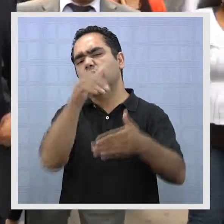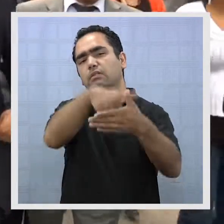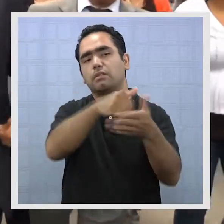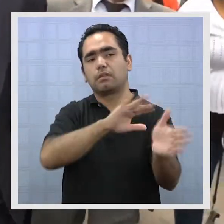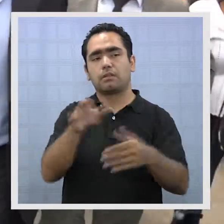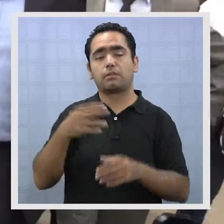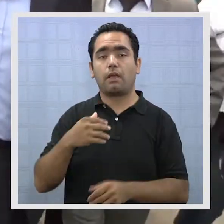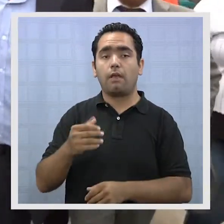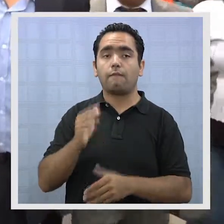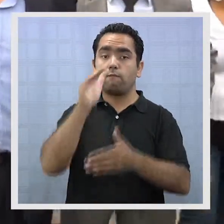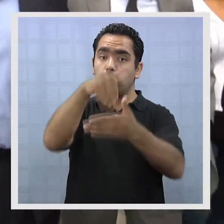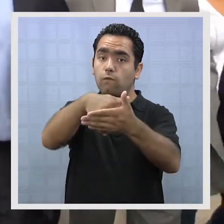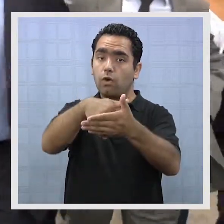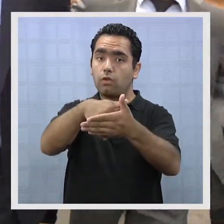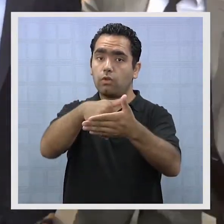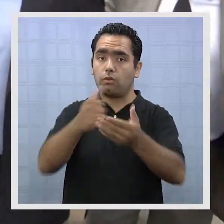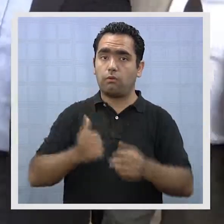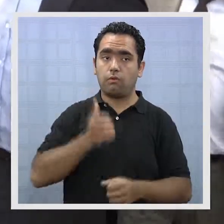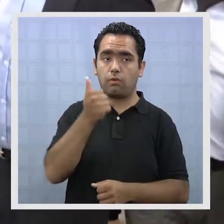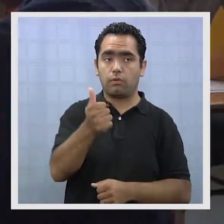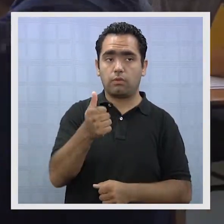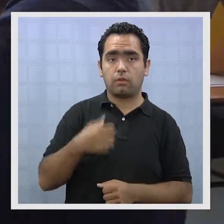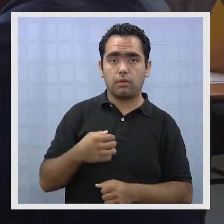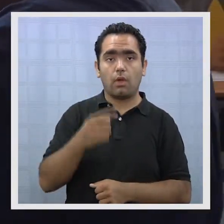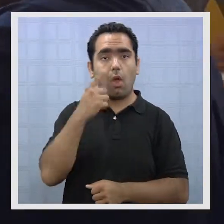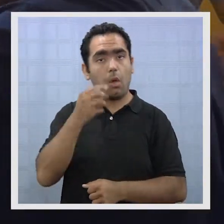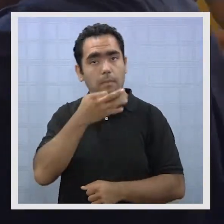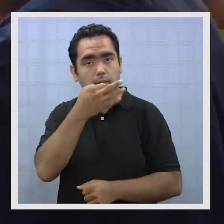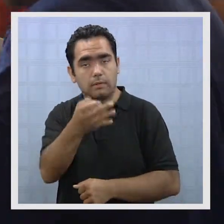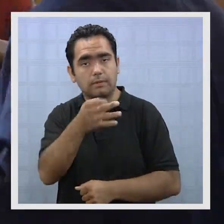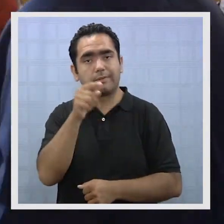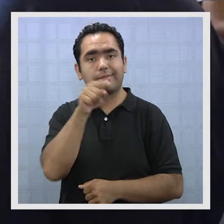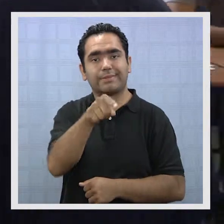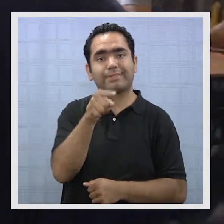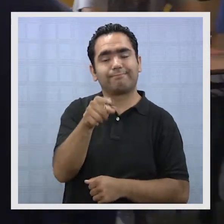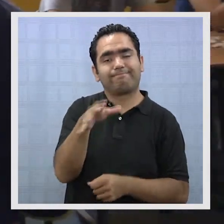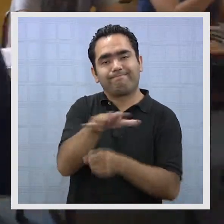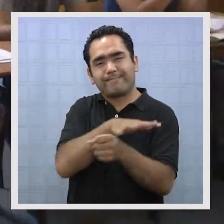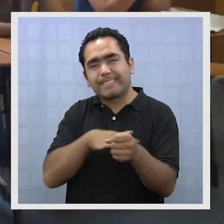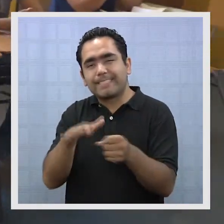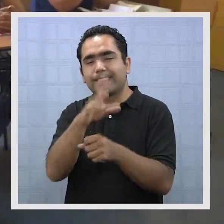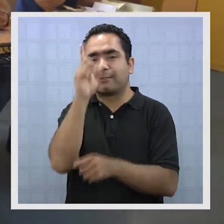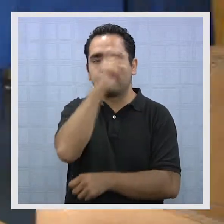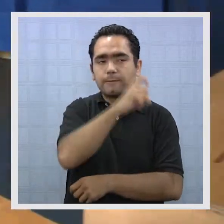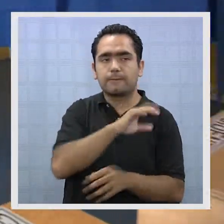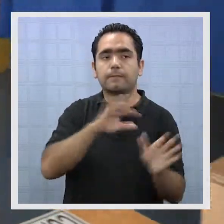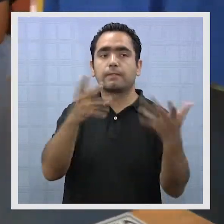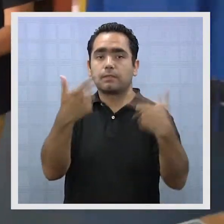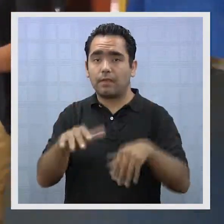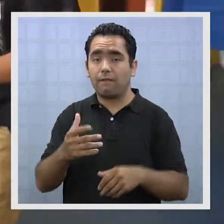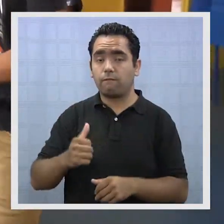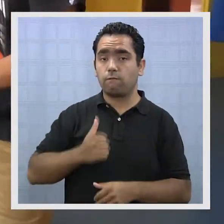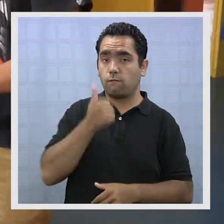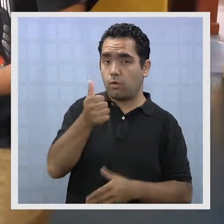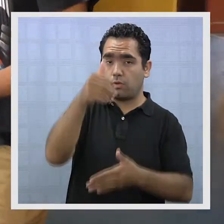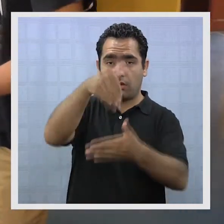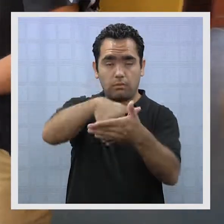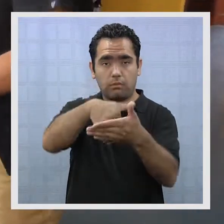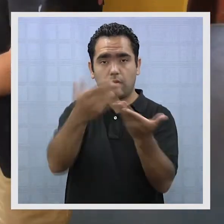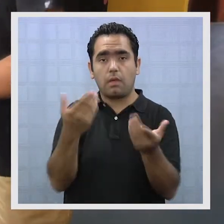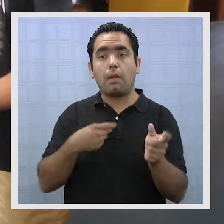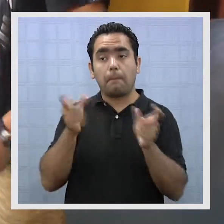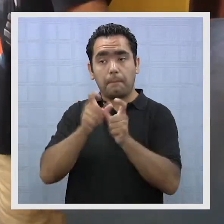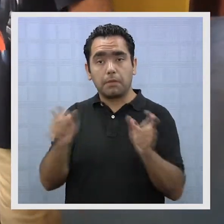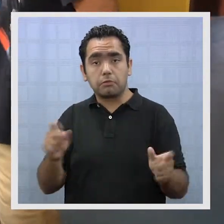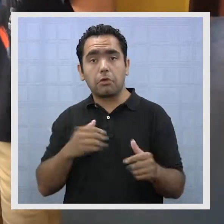sido voluntario ha condicionado, según Jamed, esta convocatoria de elecciones presidenciales. Está comprobado que con el voto voluntario la